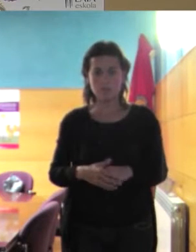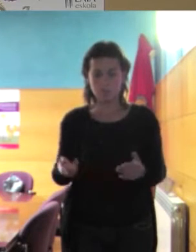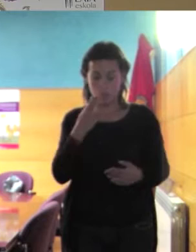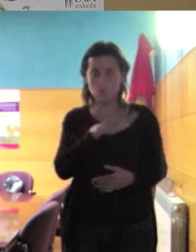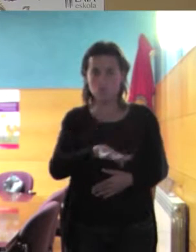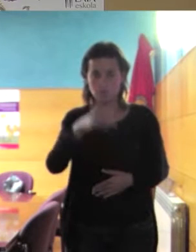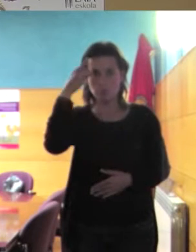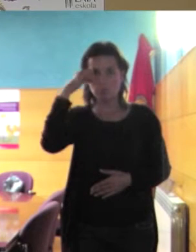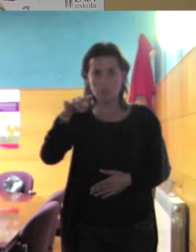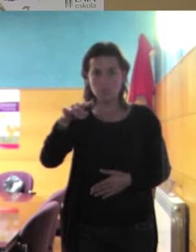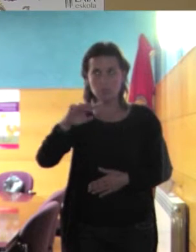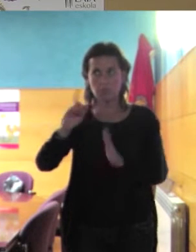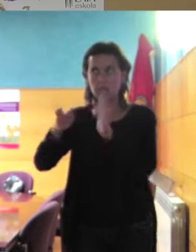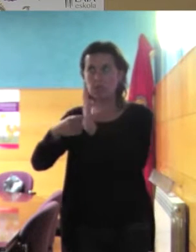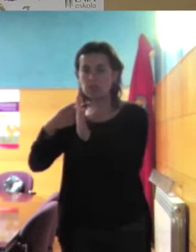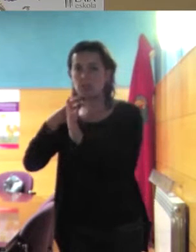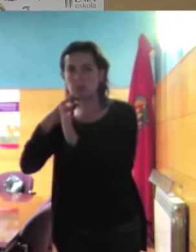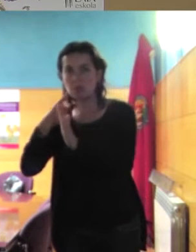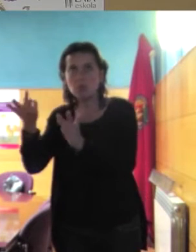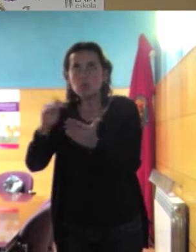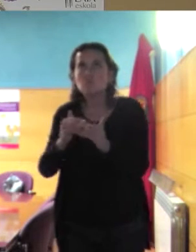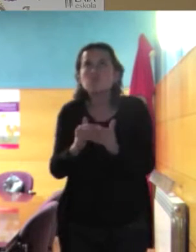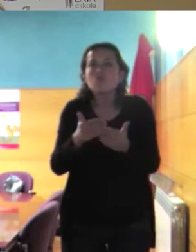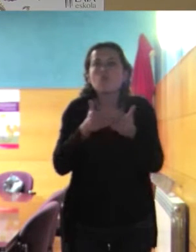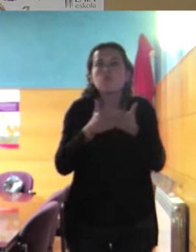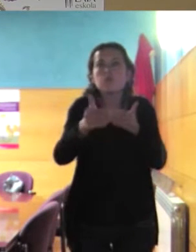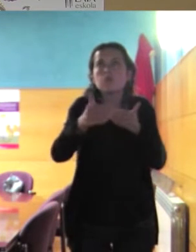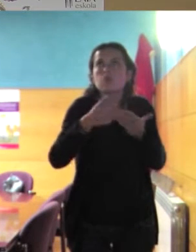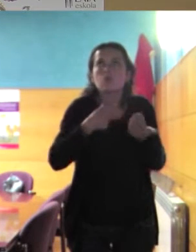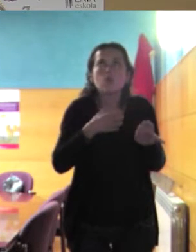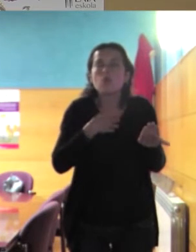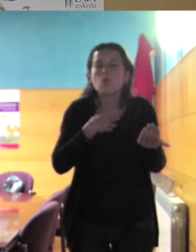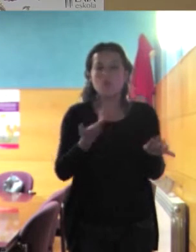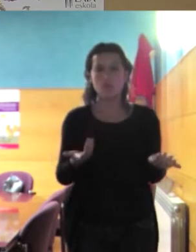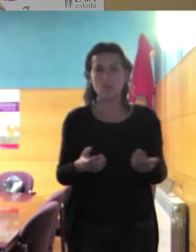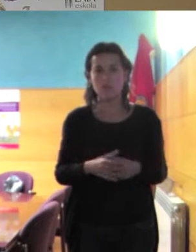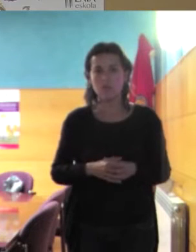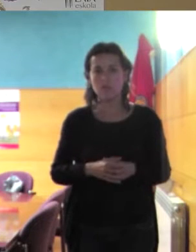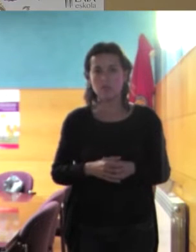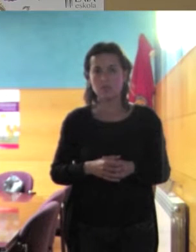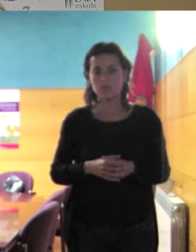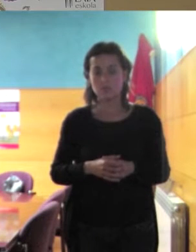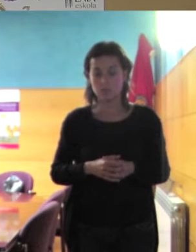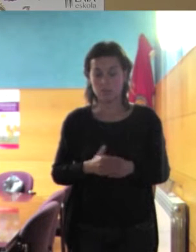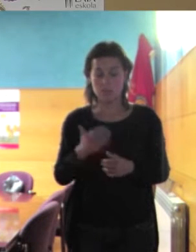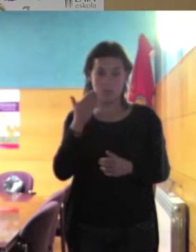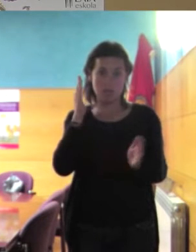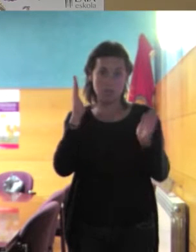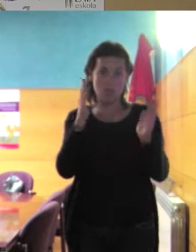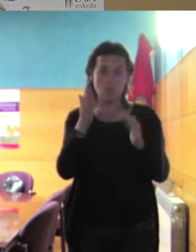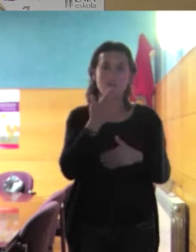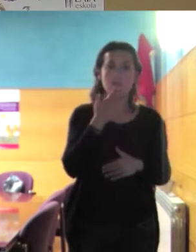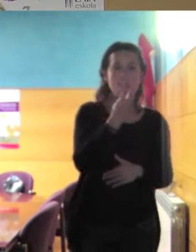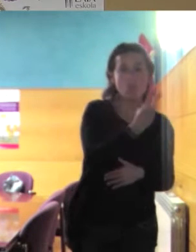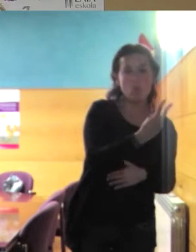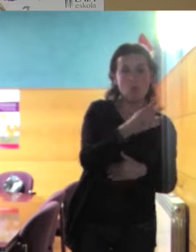que eso no es una posibilidad pero además en diez años de escolaridad de los dos años a los doce de todos